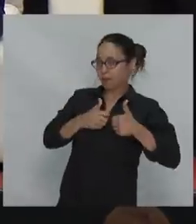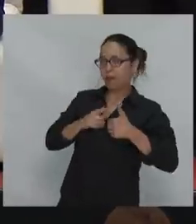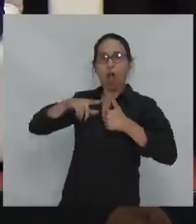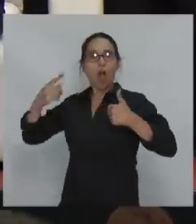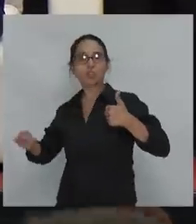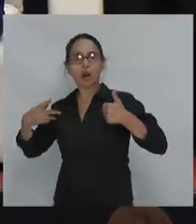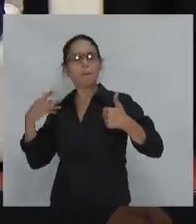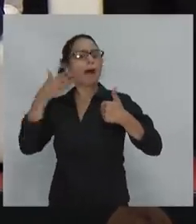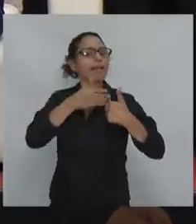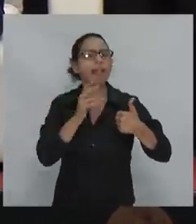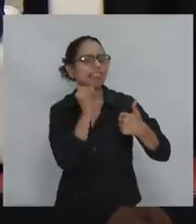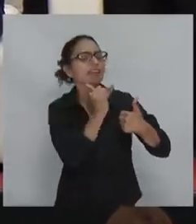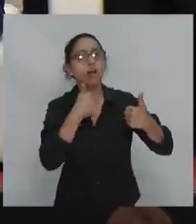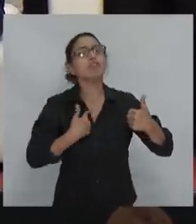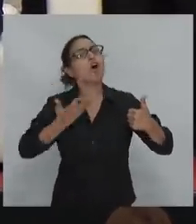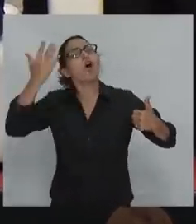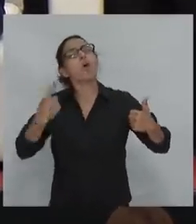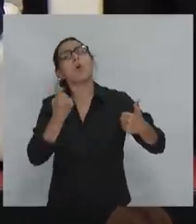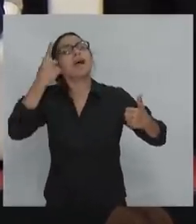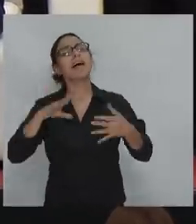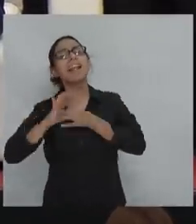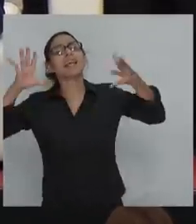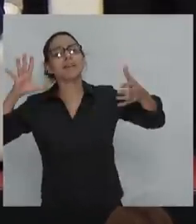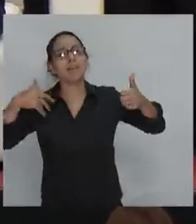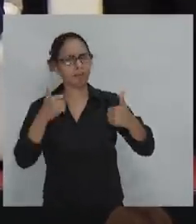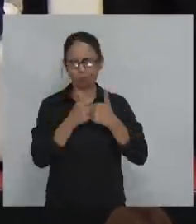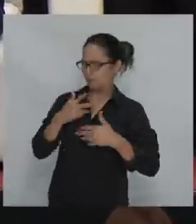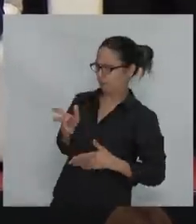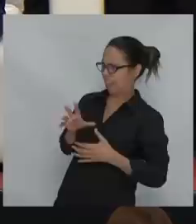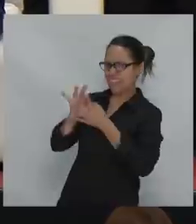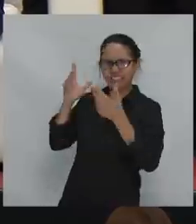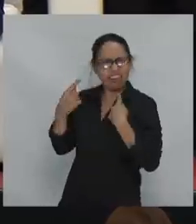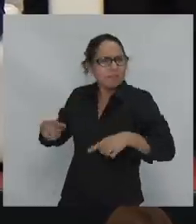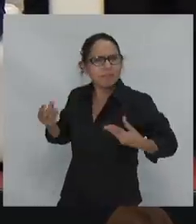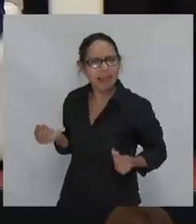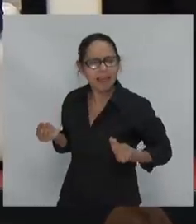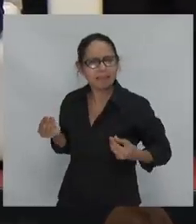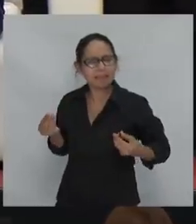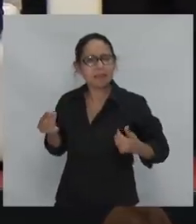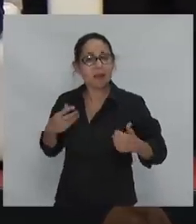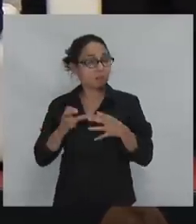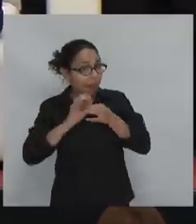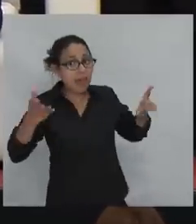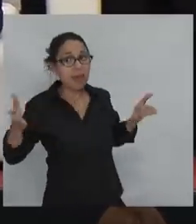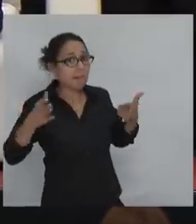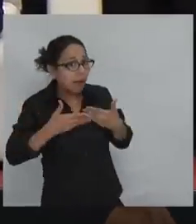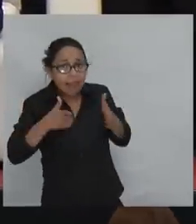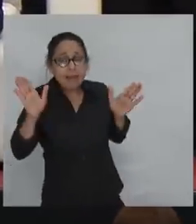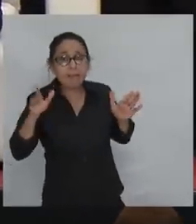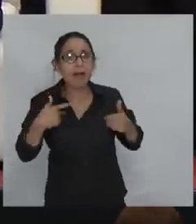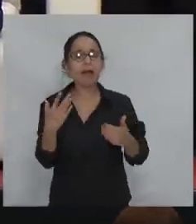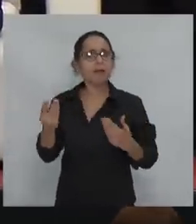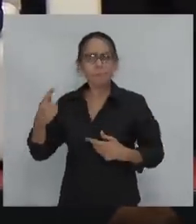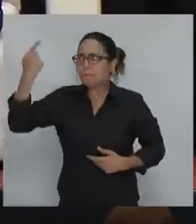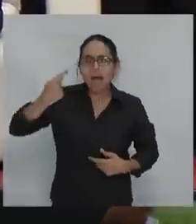Espartaco no entiende ni siquiera el concepto. ¿Libre? ¿Qué quieres decir? Libre. ¿Pero qué significa? Que nadie nos mandaba. Pero los